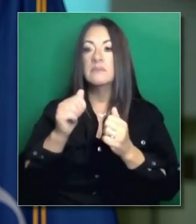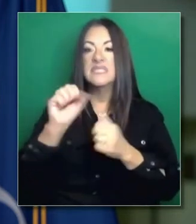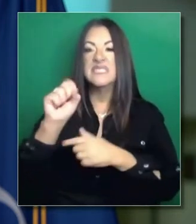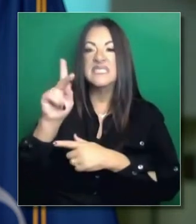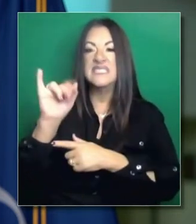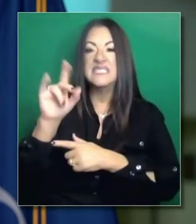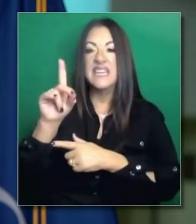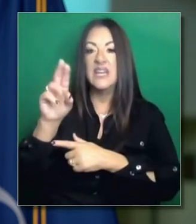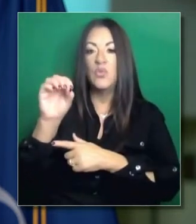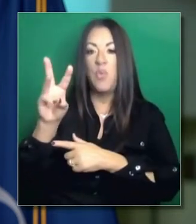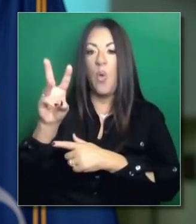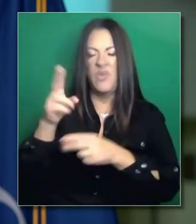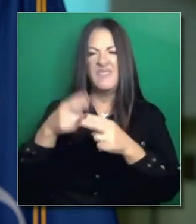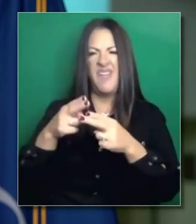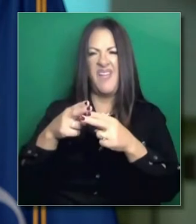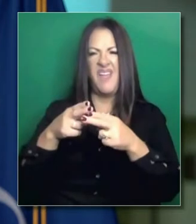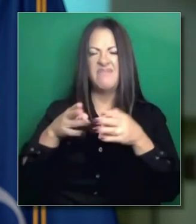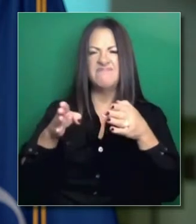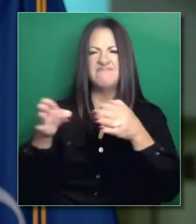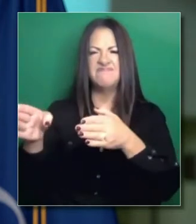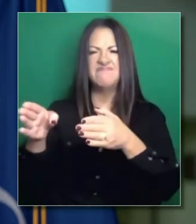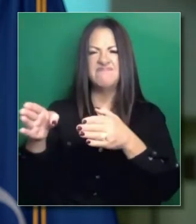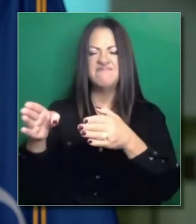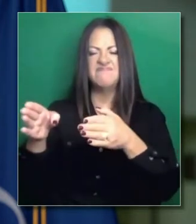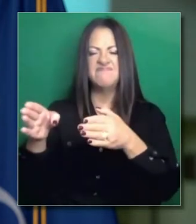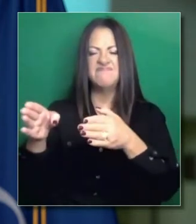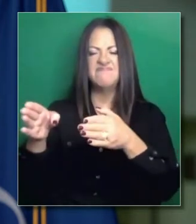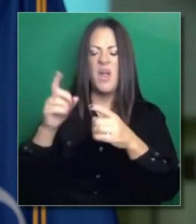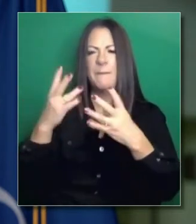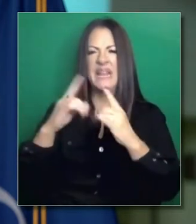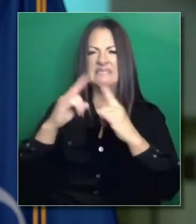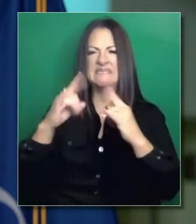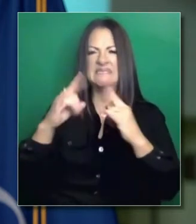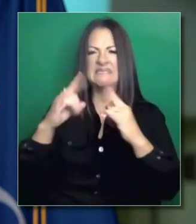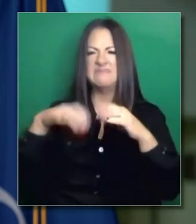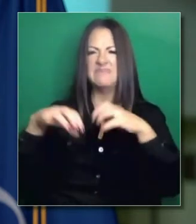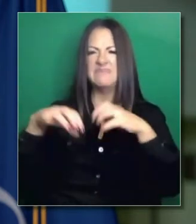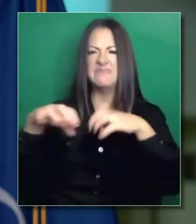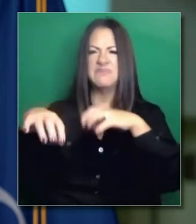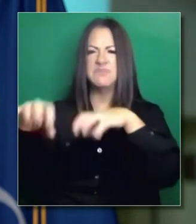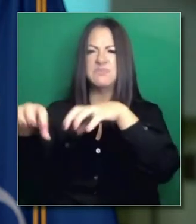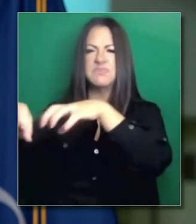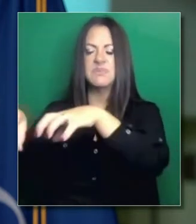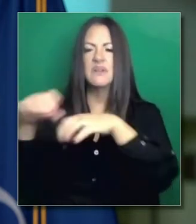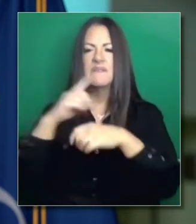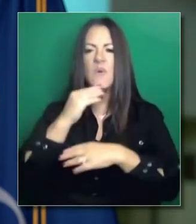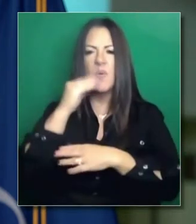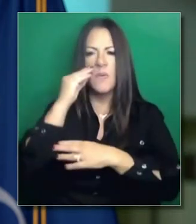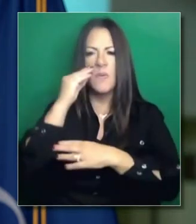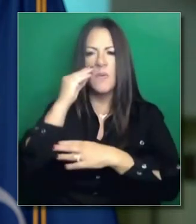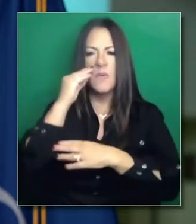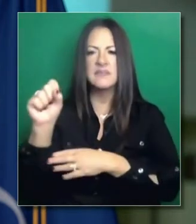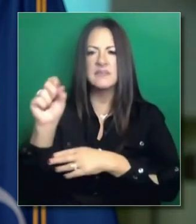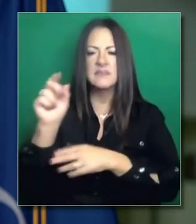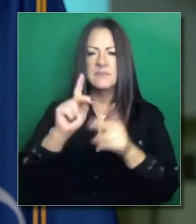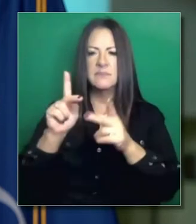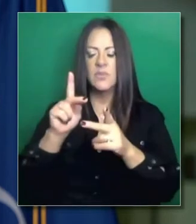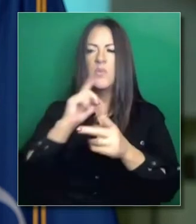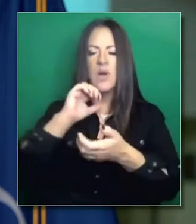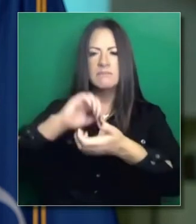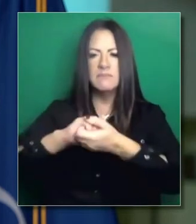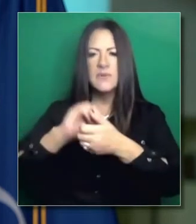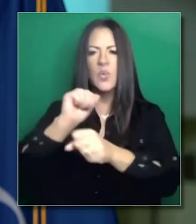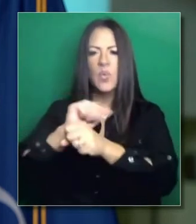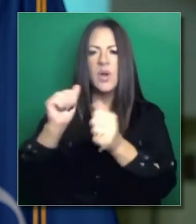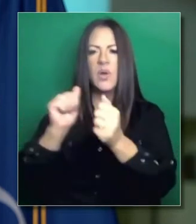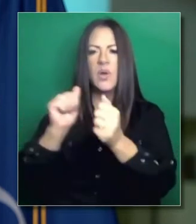Row. Tenemos un nuevo socio. El nuevo alcalde de San Diego. Que ha sido extraordinario en este espacio.